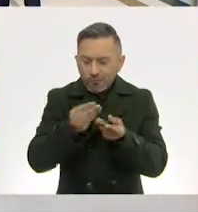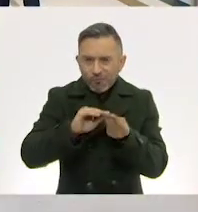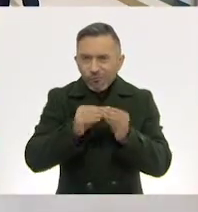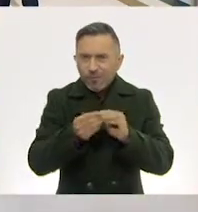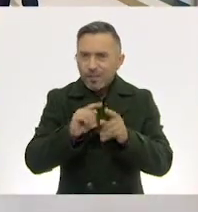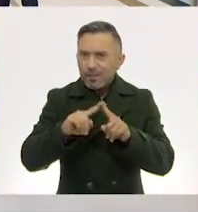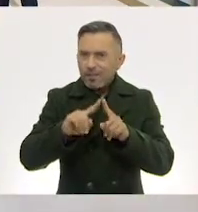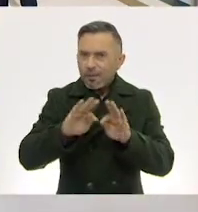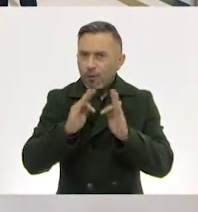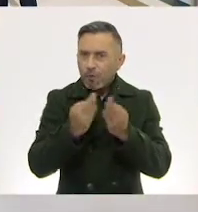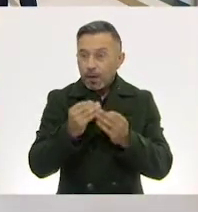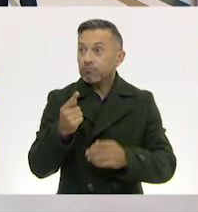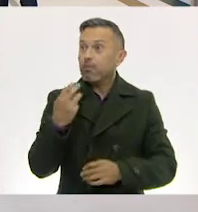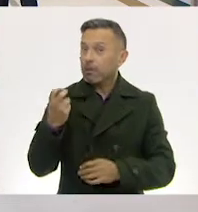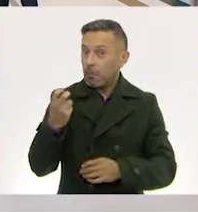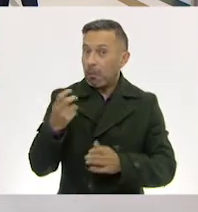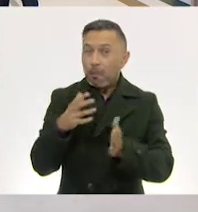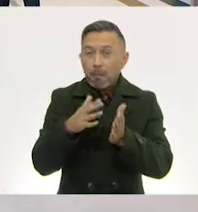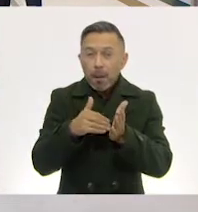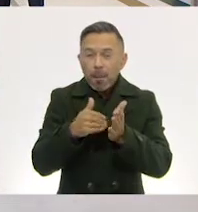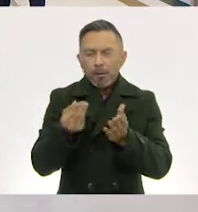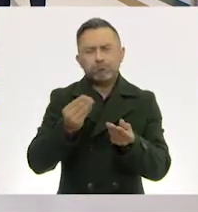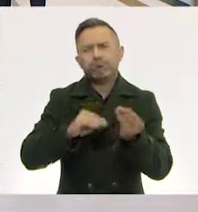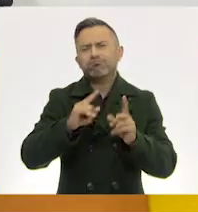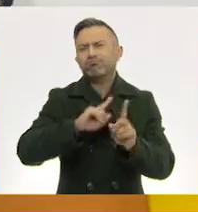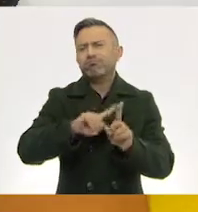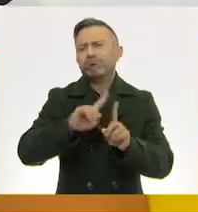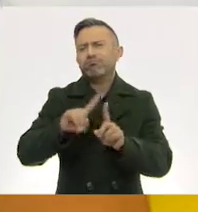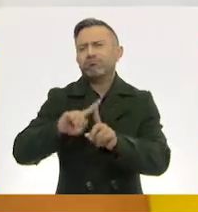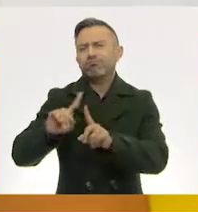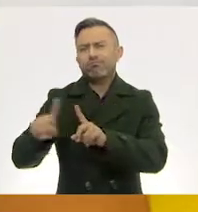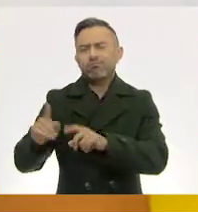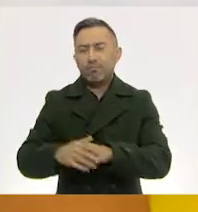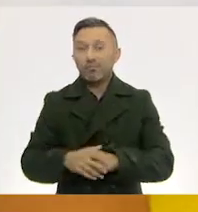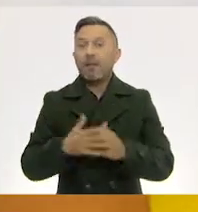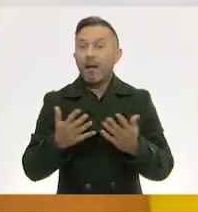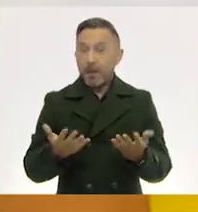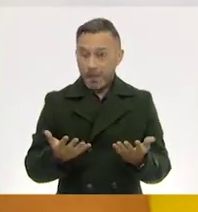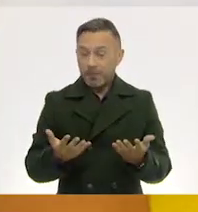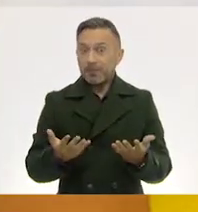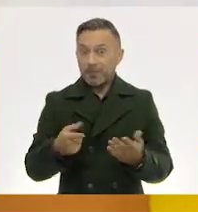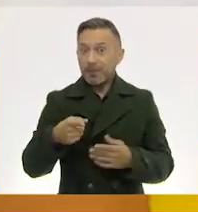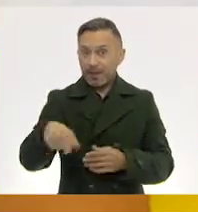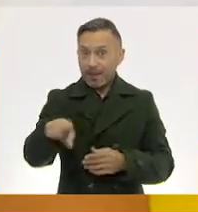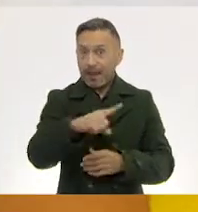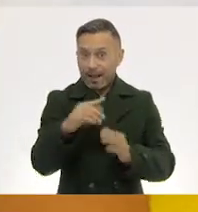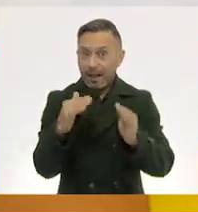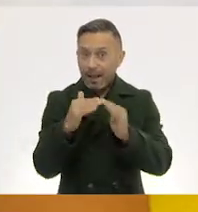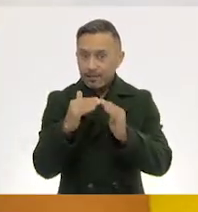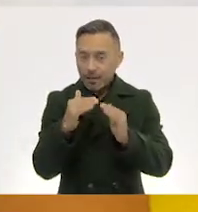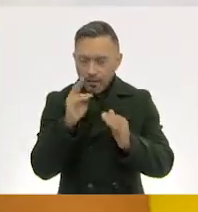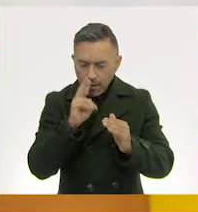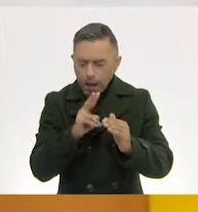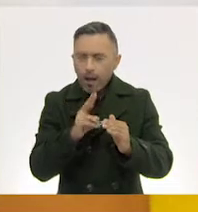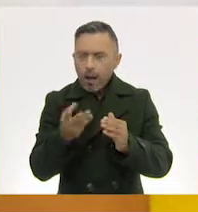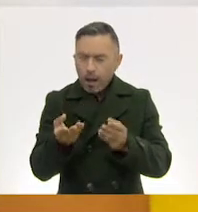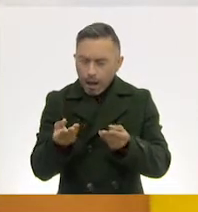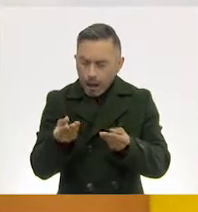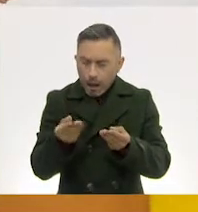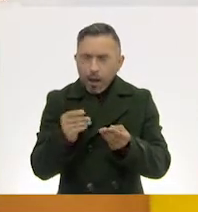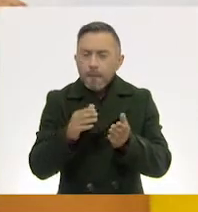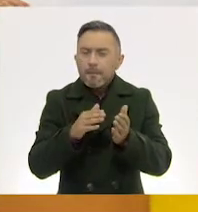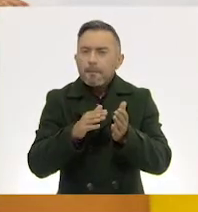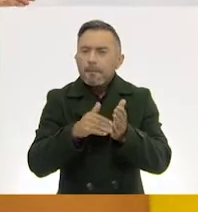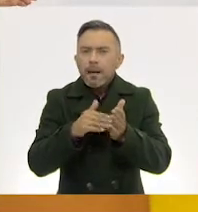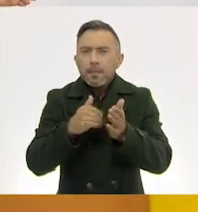muchísimas cosas. Así es. Y bueno, para esto vamos a explorar allá en casita los movimientos de